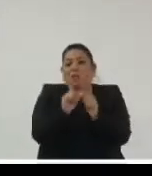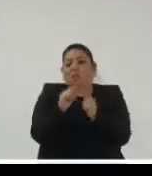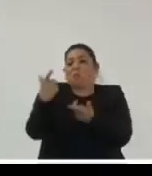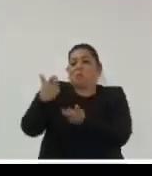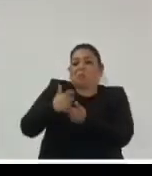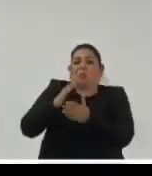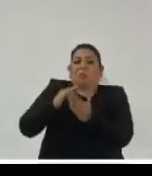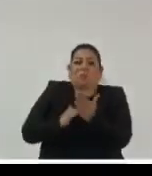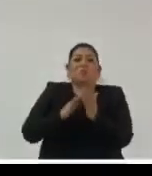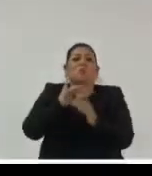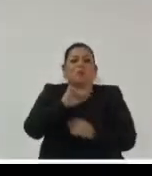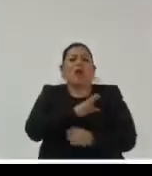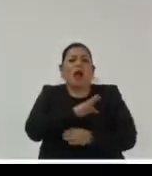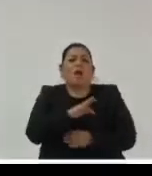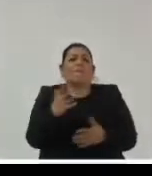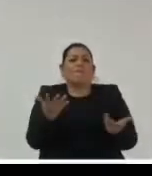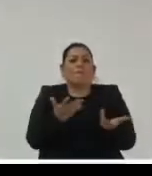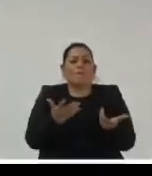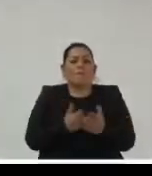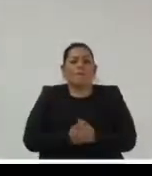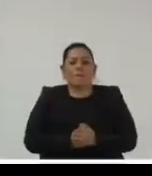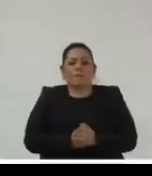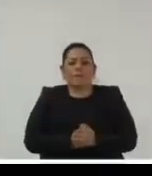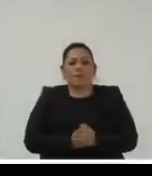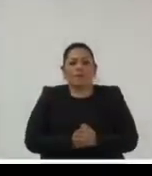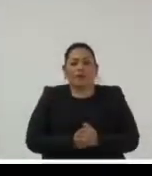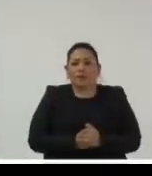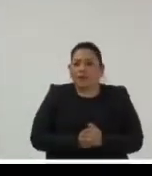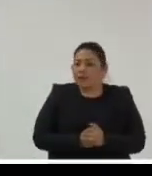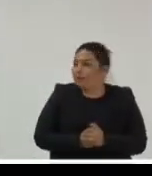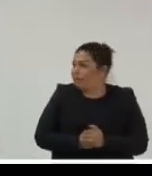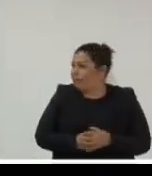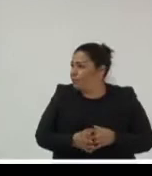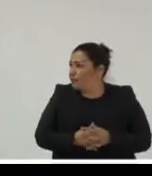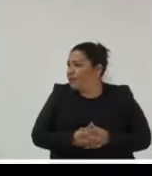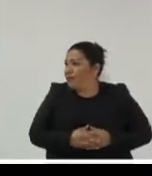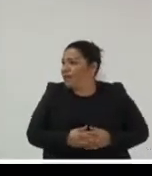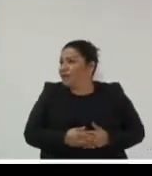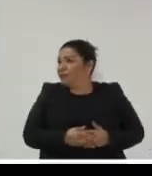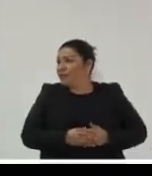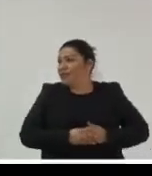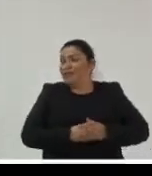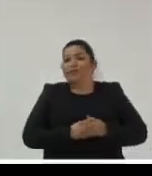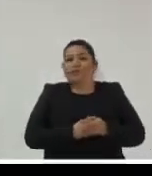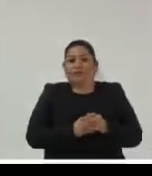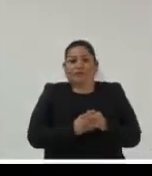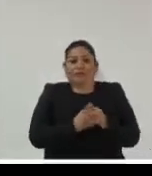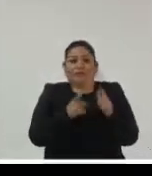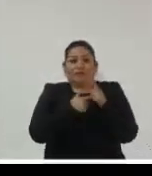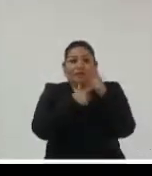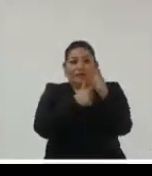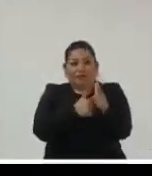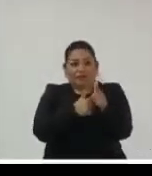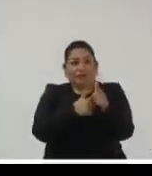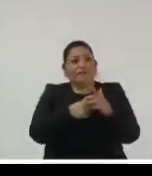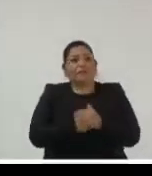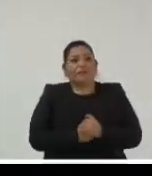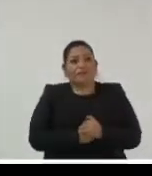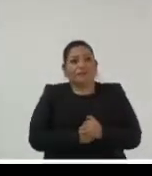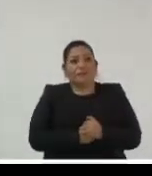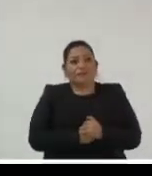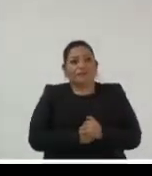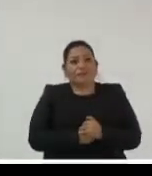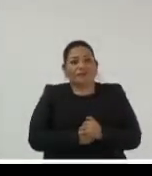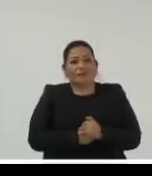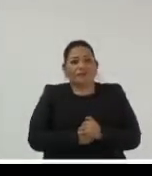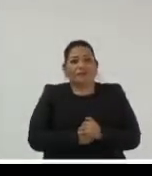y yo no sé si es el caso de ustedes pero aquí en Costa Rica nos pasó y ha pasado en otros lugares por ejemplo algo como el tema del teletrabajo